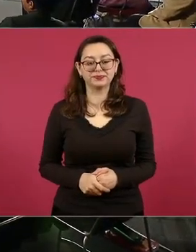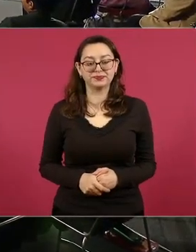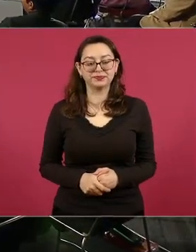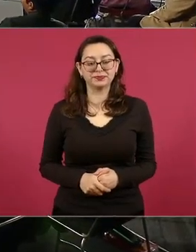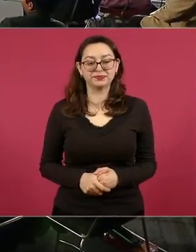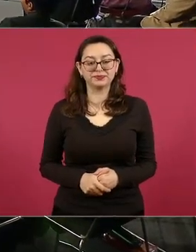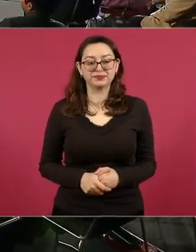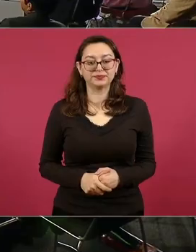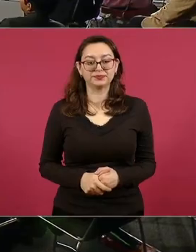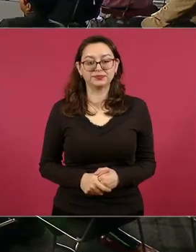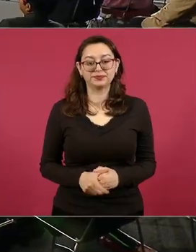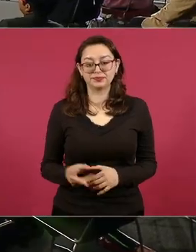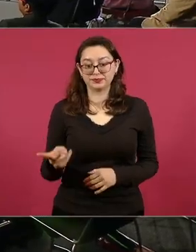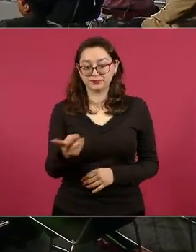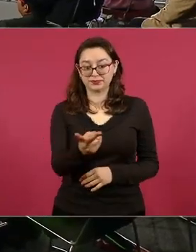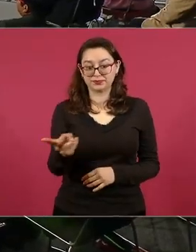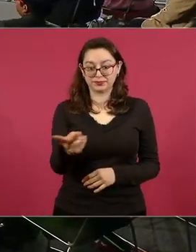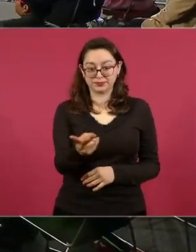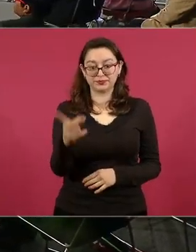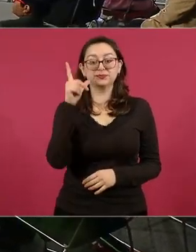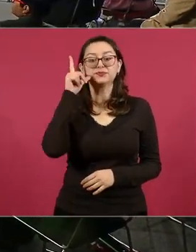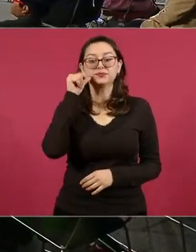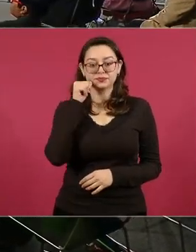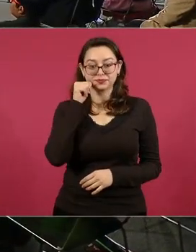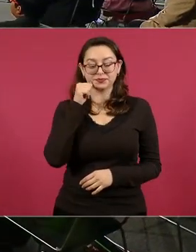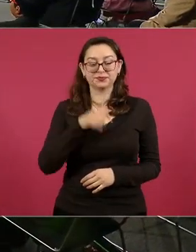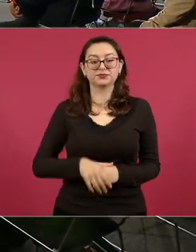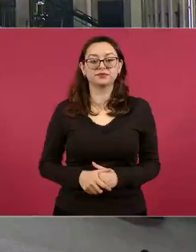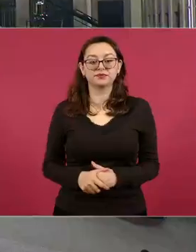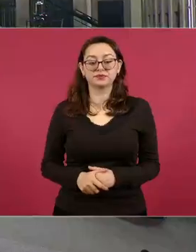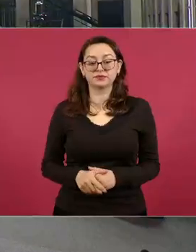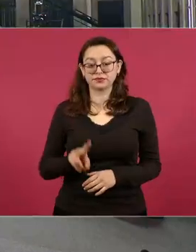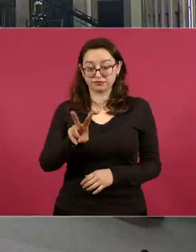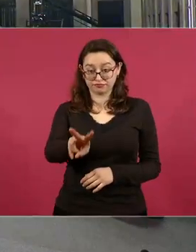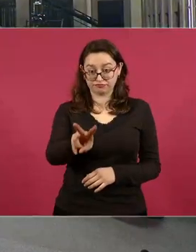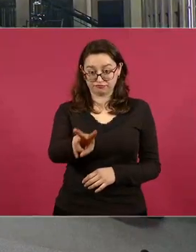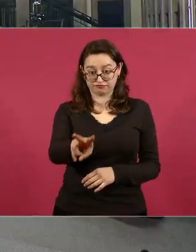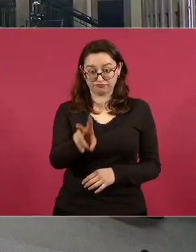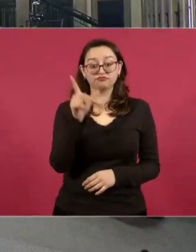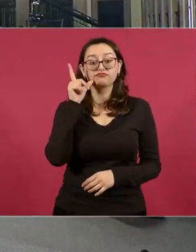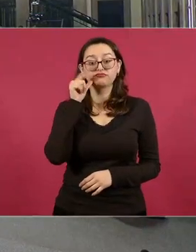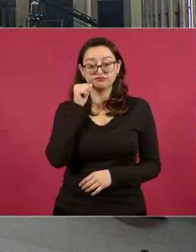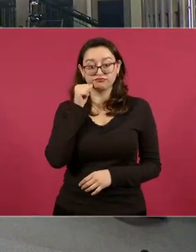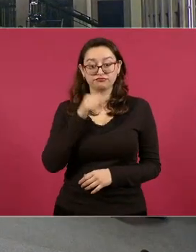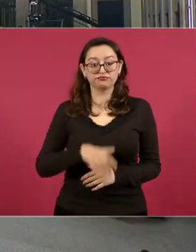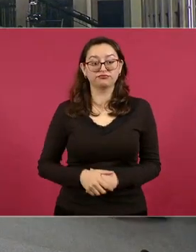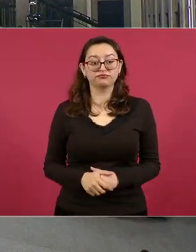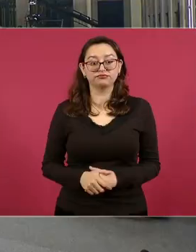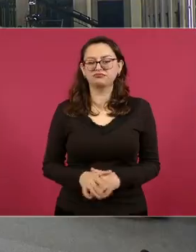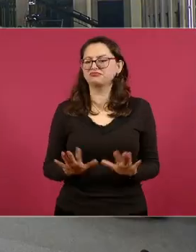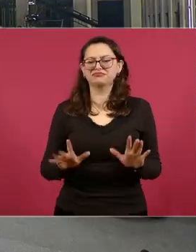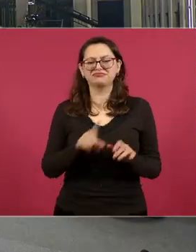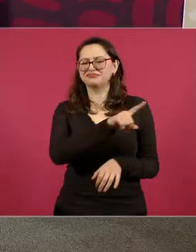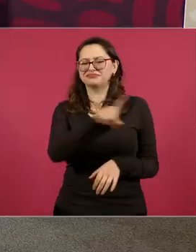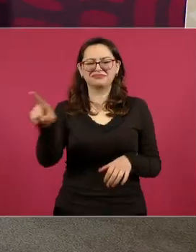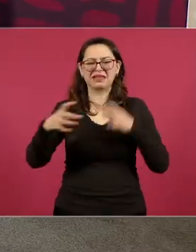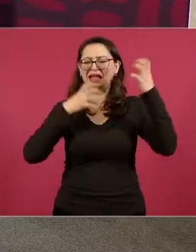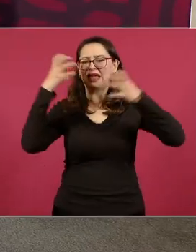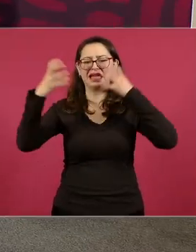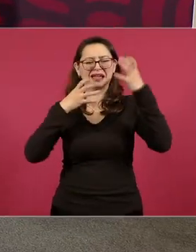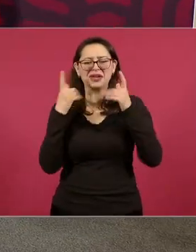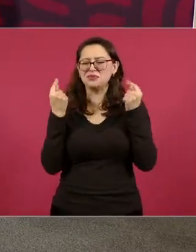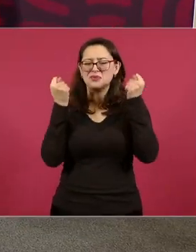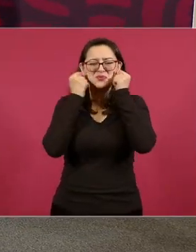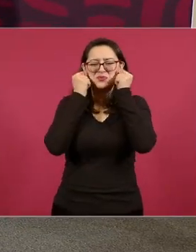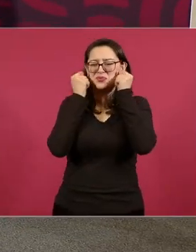los dos mañana los dos y no me importa no me